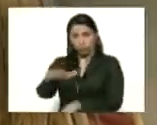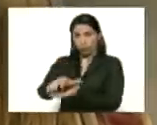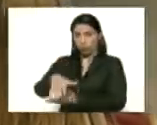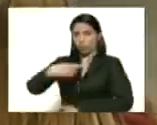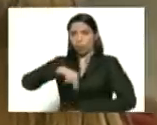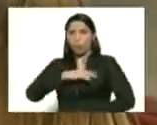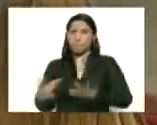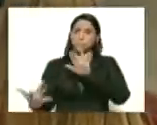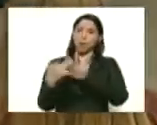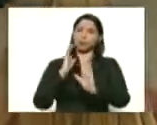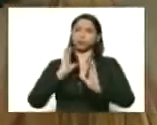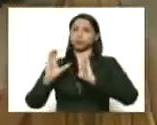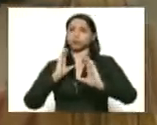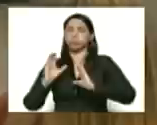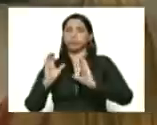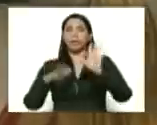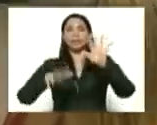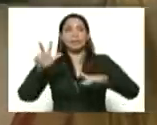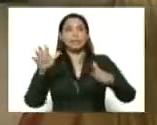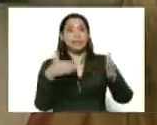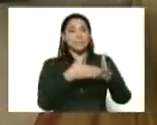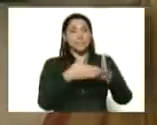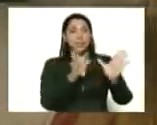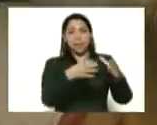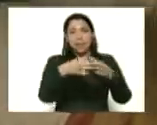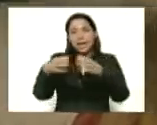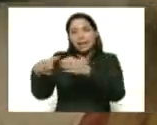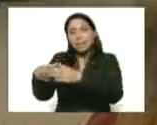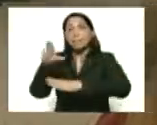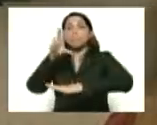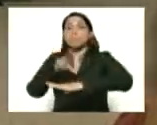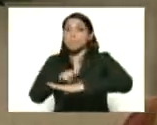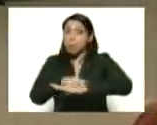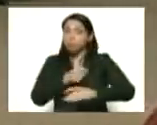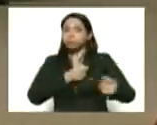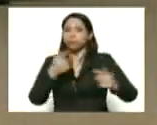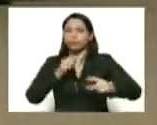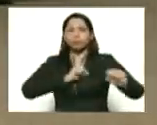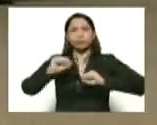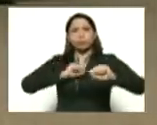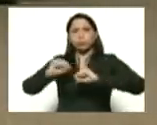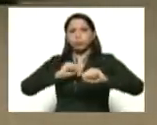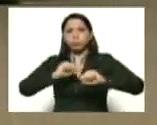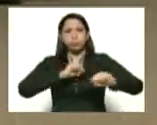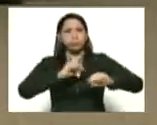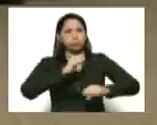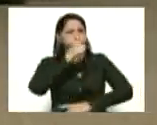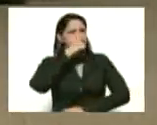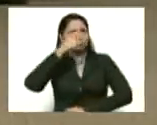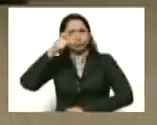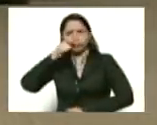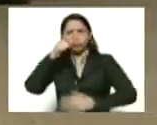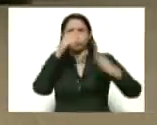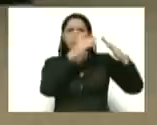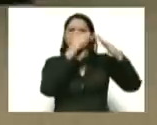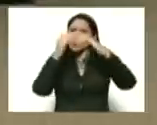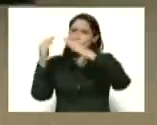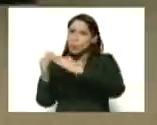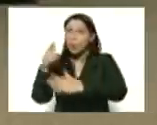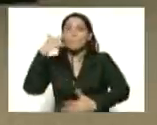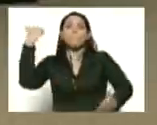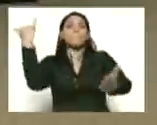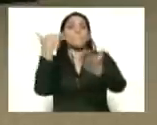13.000 equipos así, equipos, movilizándose. Casa por casa, tocando.